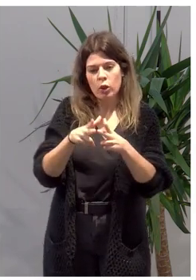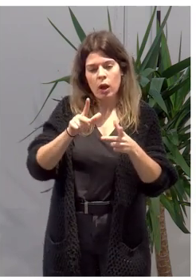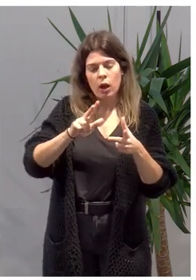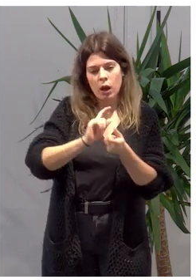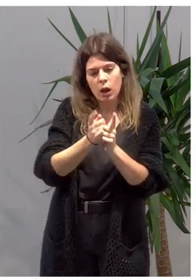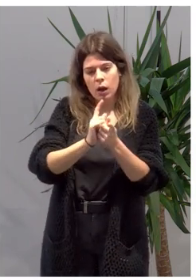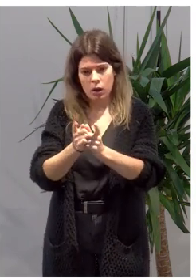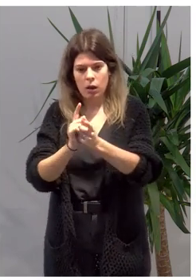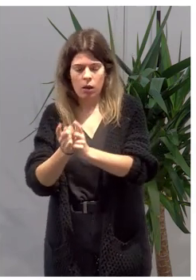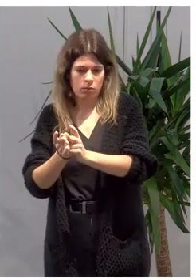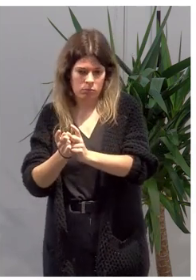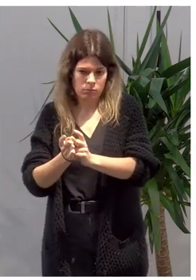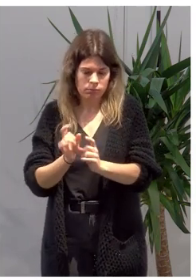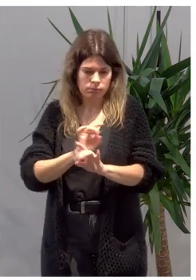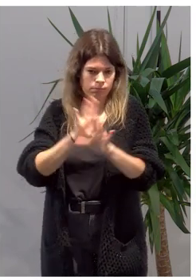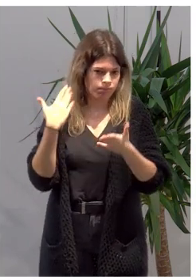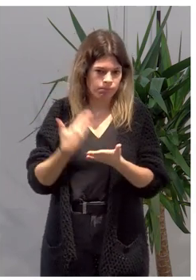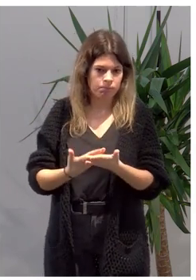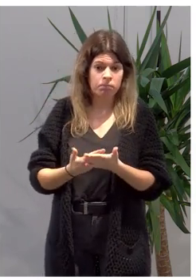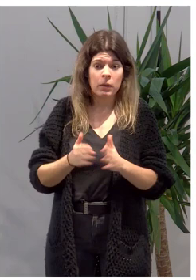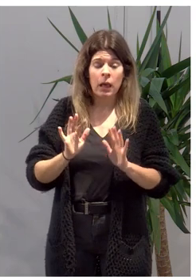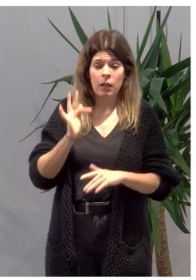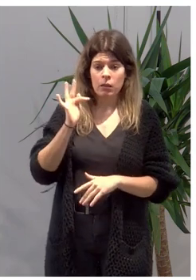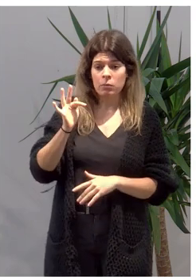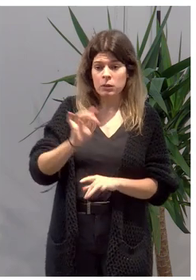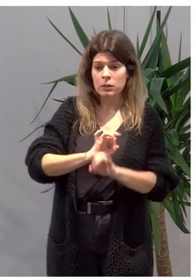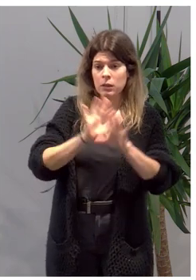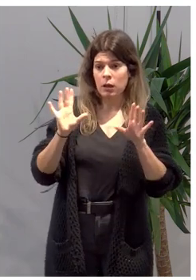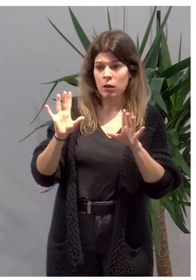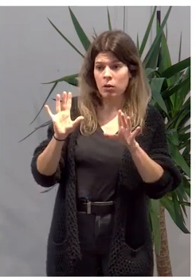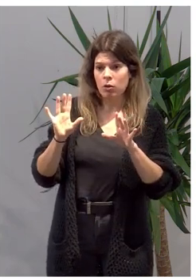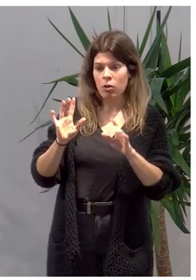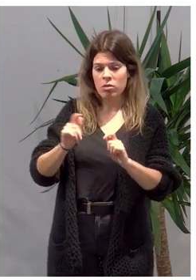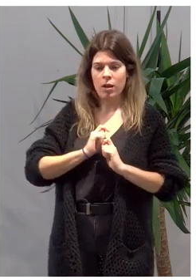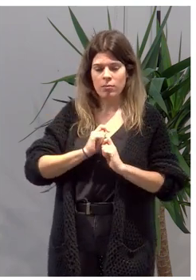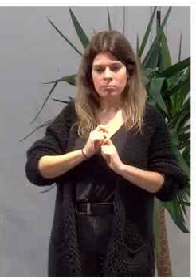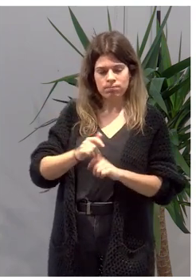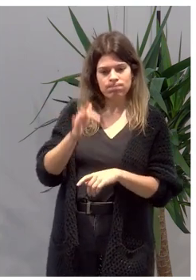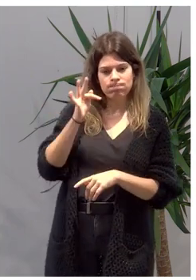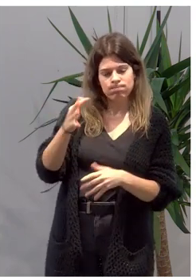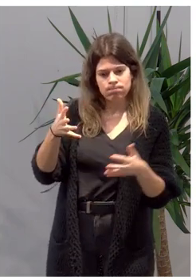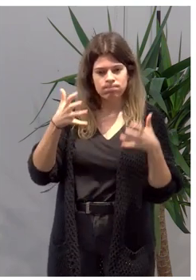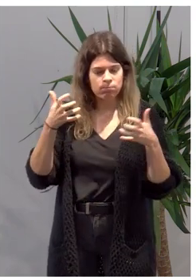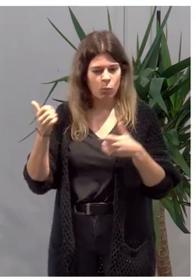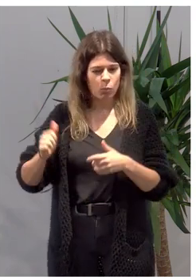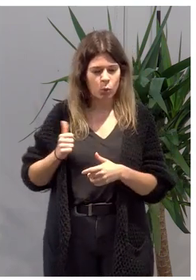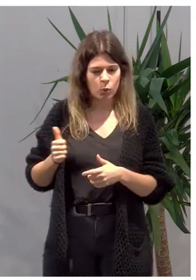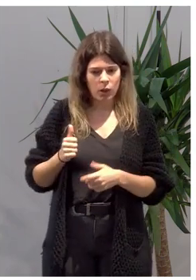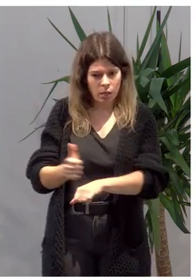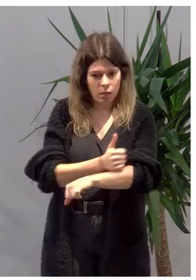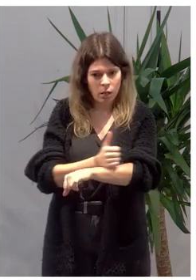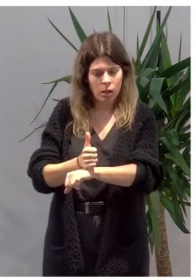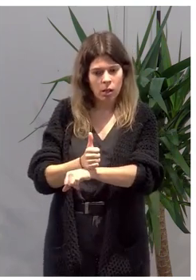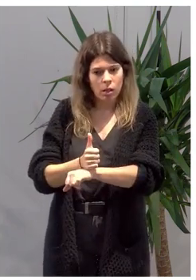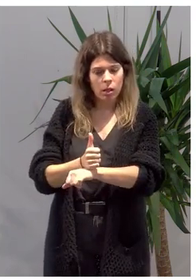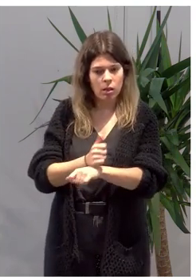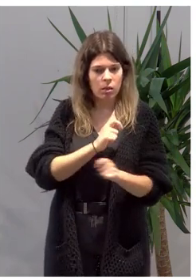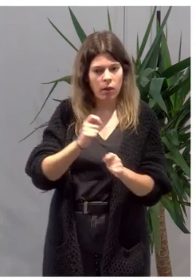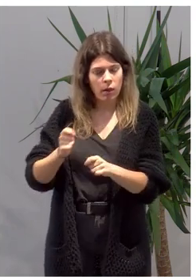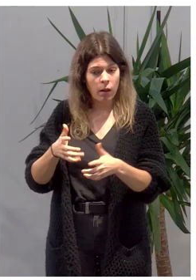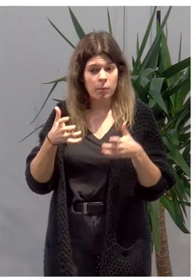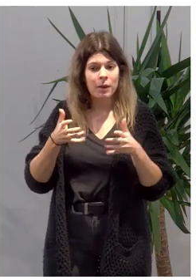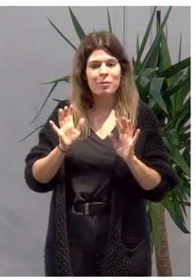nos escapa para nadie y que además, bueno, está claro que nos están trayendo ventajas y oportunidades para toda la ciudadanía, pero también